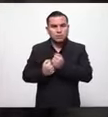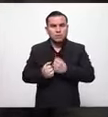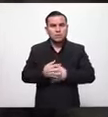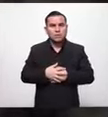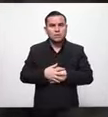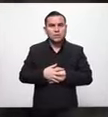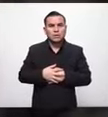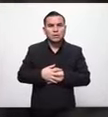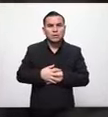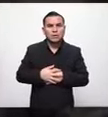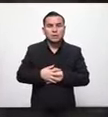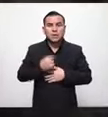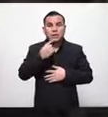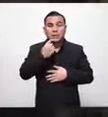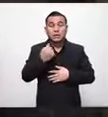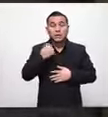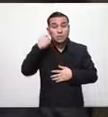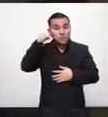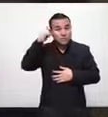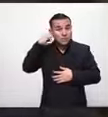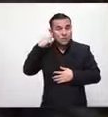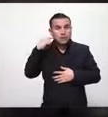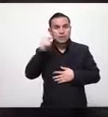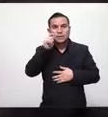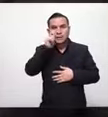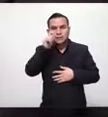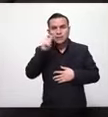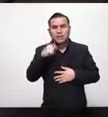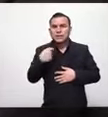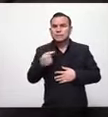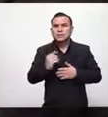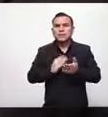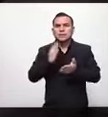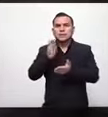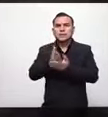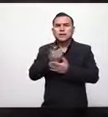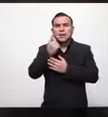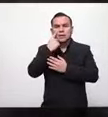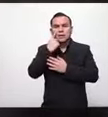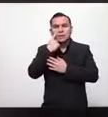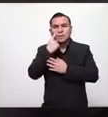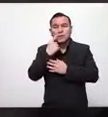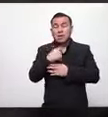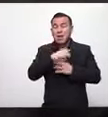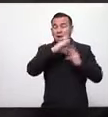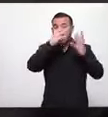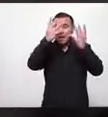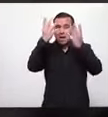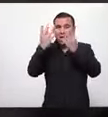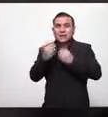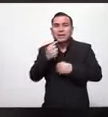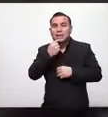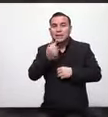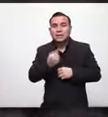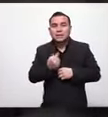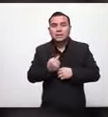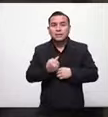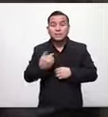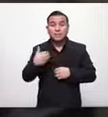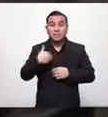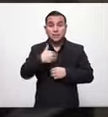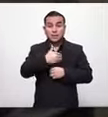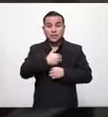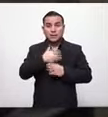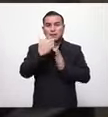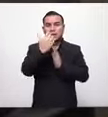y de esto aquí hay un hombre que es testigo que lo hemos visto llegar con frecuencia a veces haya pasado todo el día el señor ministro de